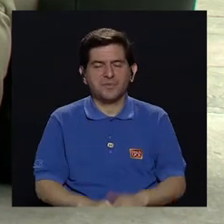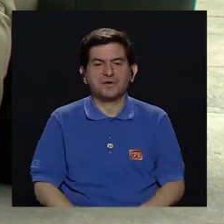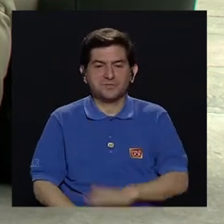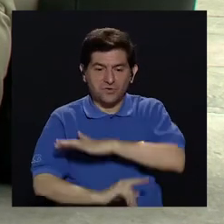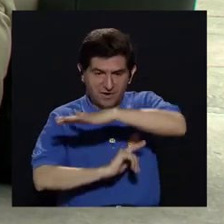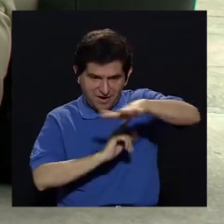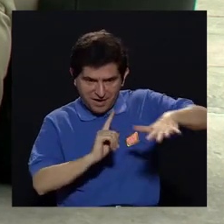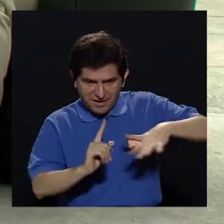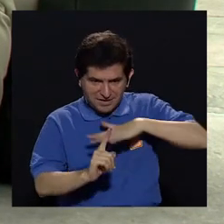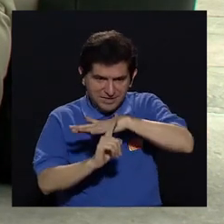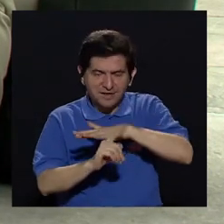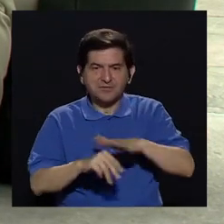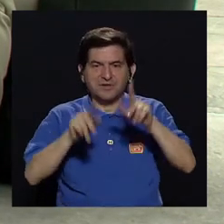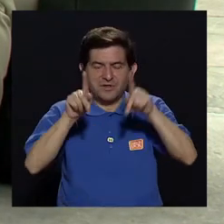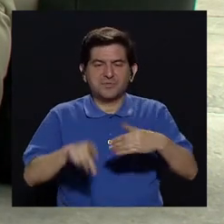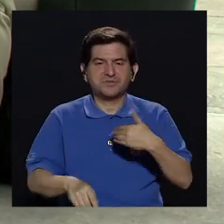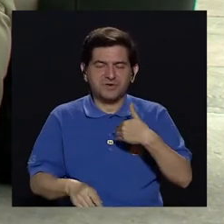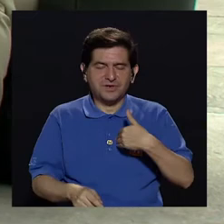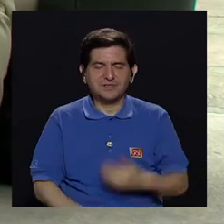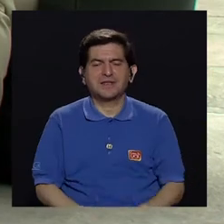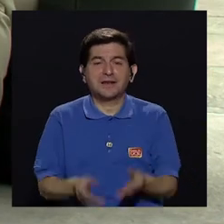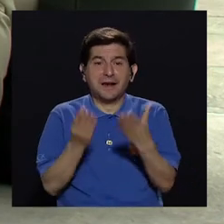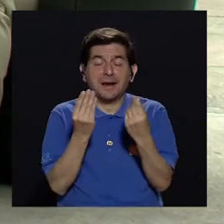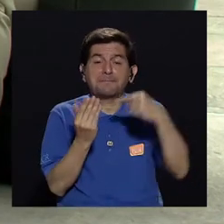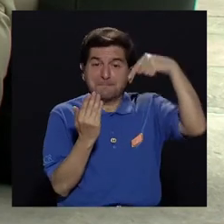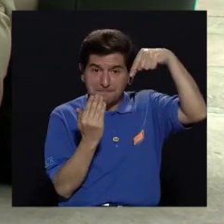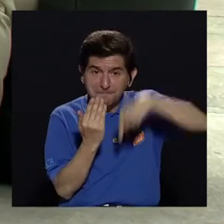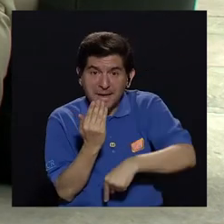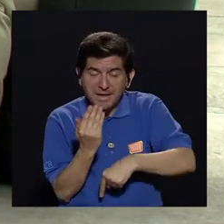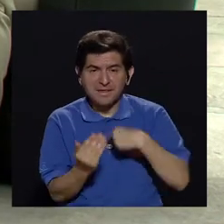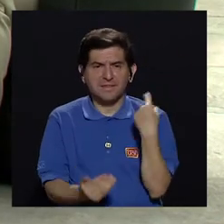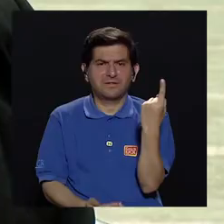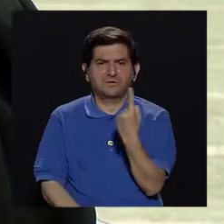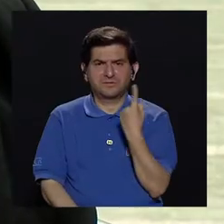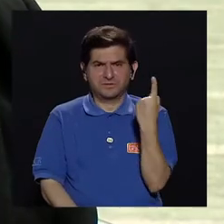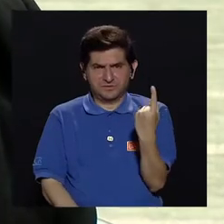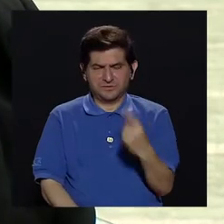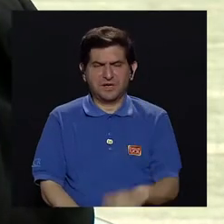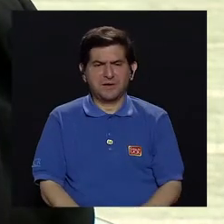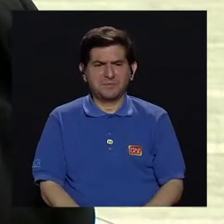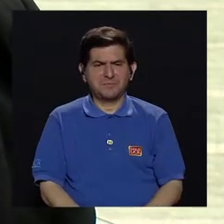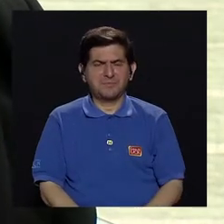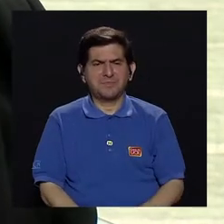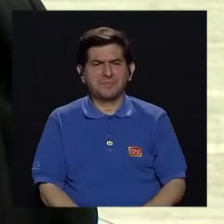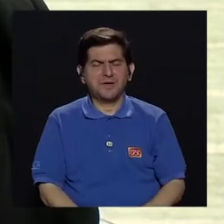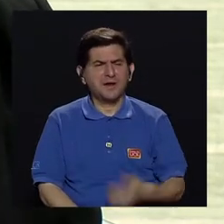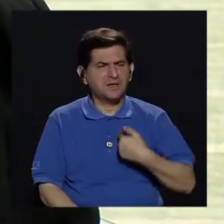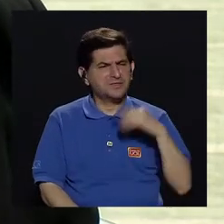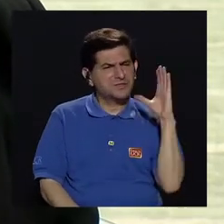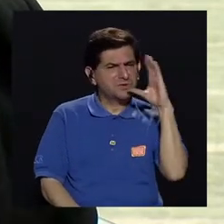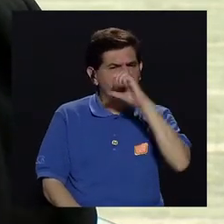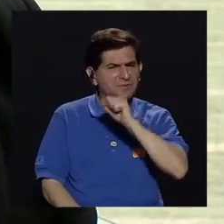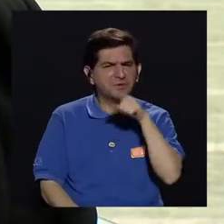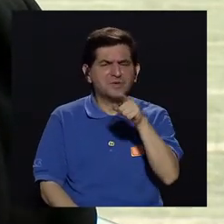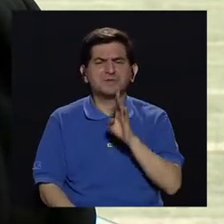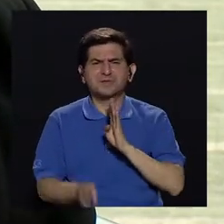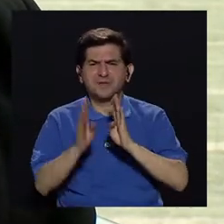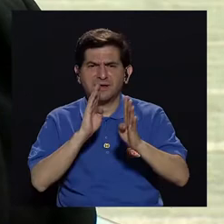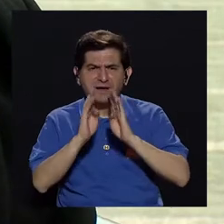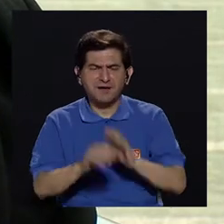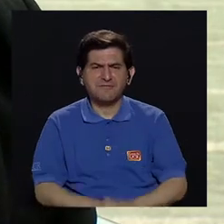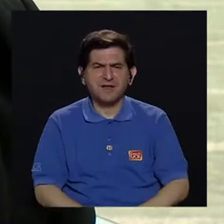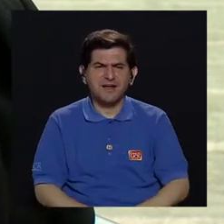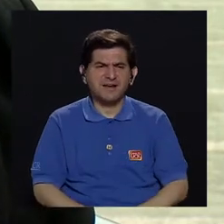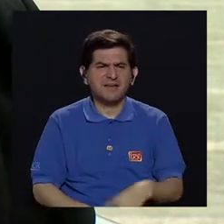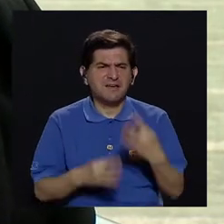las personas que estamos rodeando a estas personas que tienen ataques de pánico, porque siempre como que a lo largo de esta conversación he notado que usted